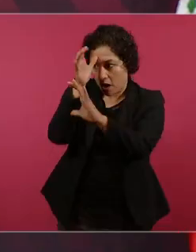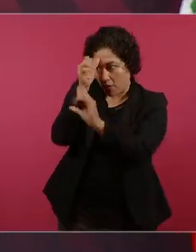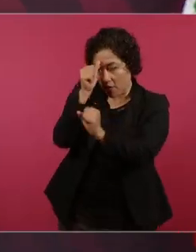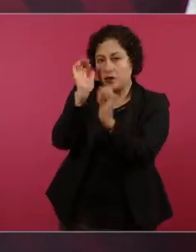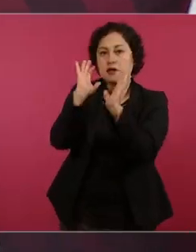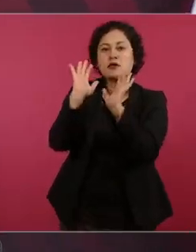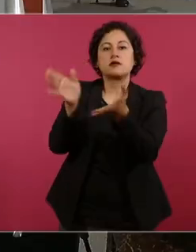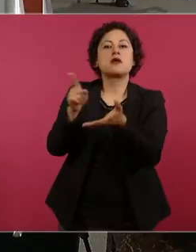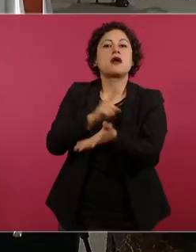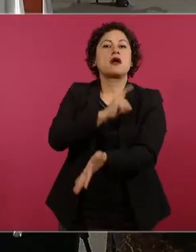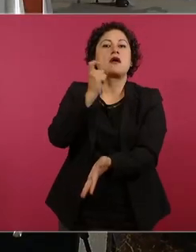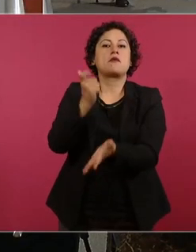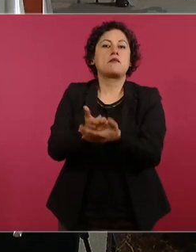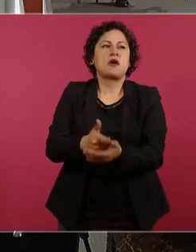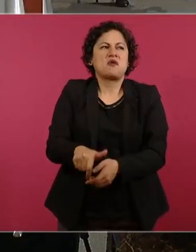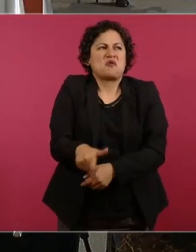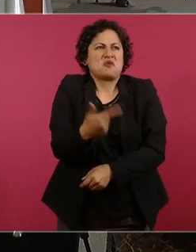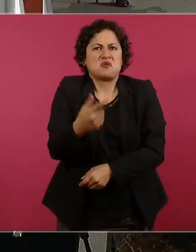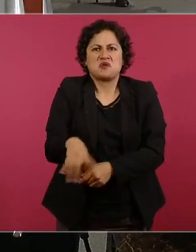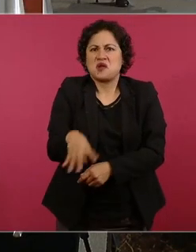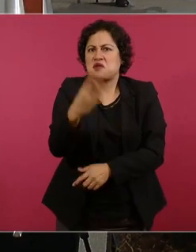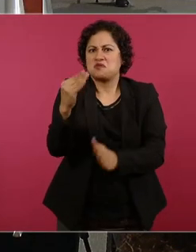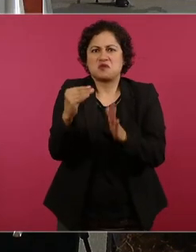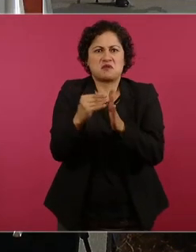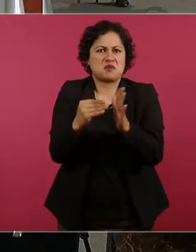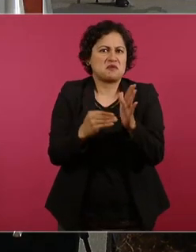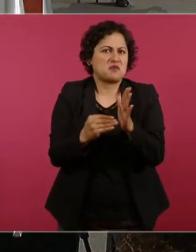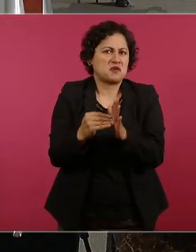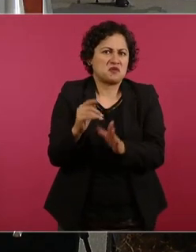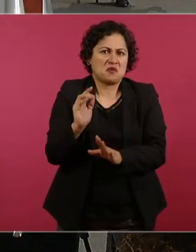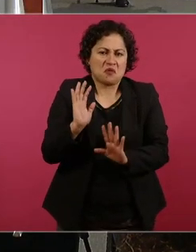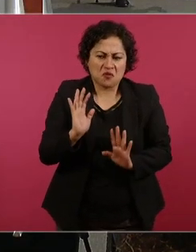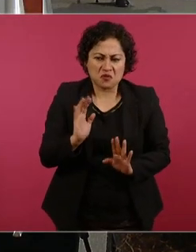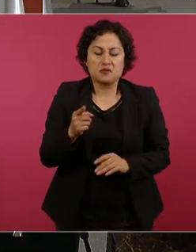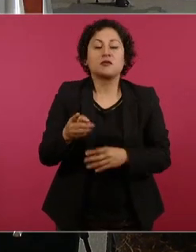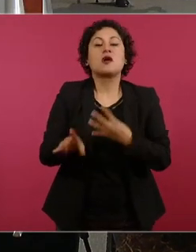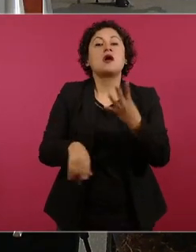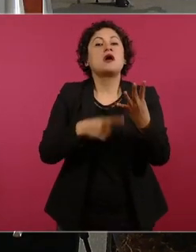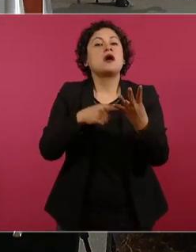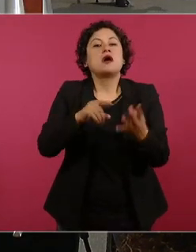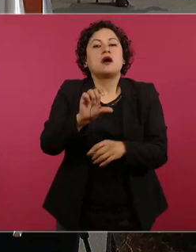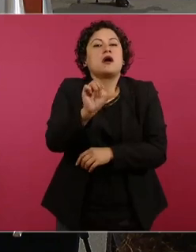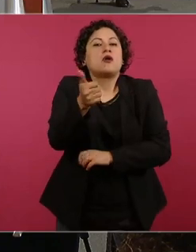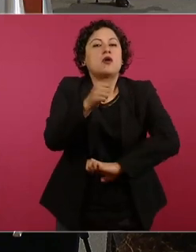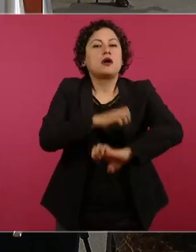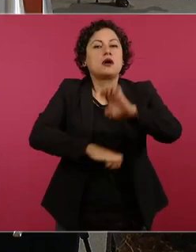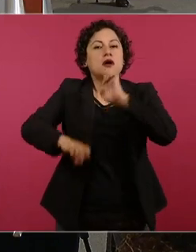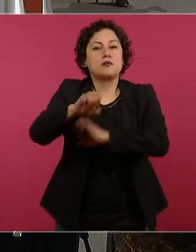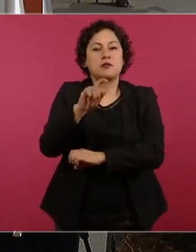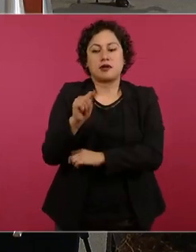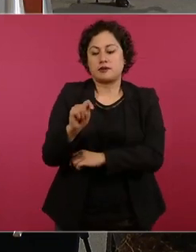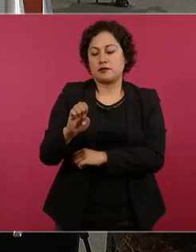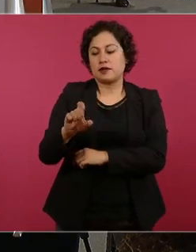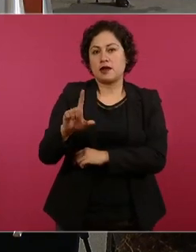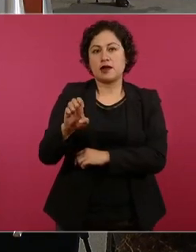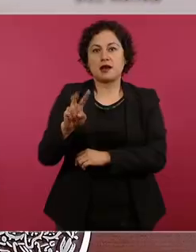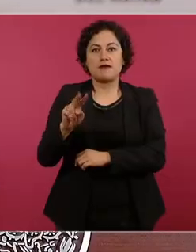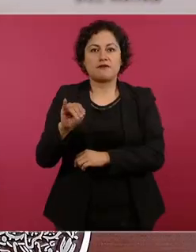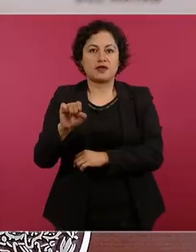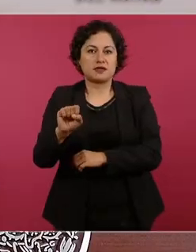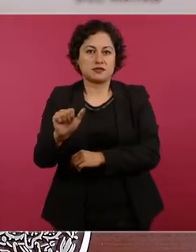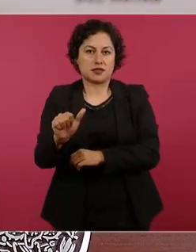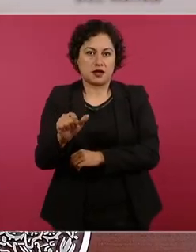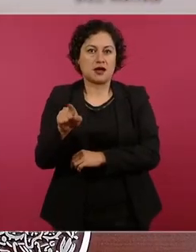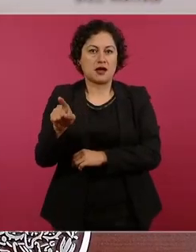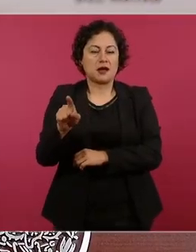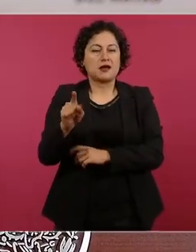los directivos de Televisa que vendieron una parte de Televisa a